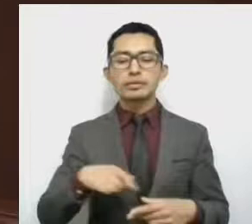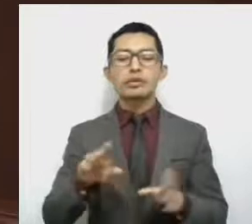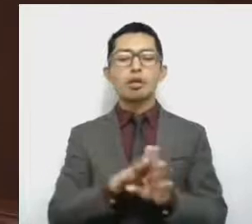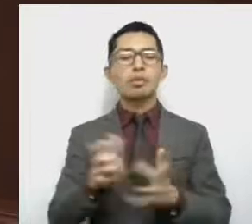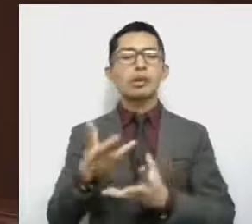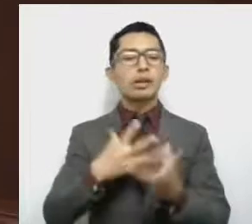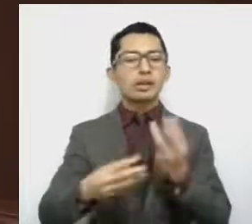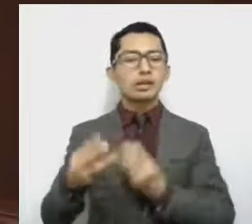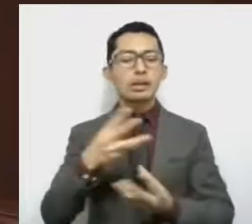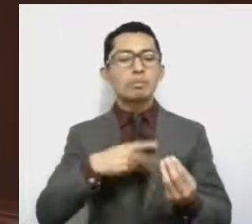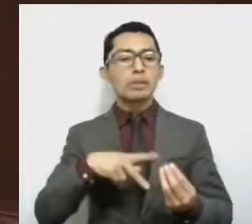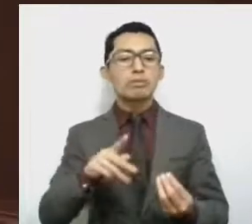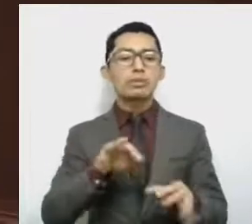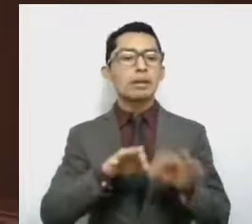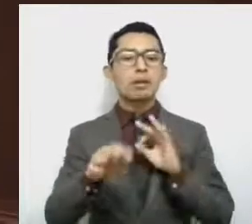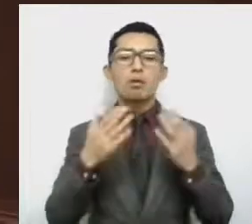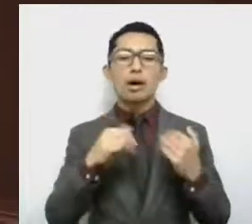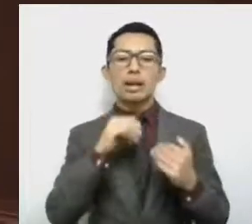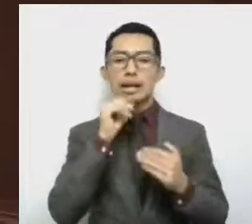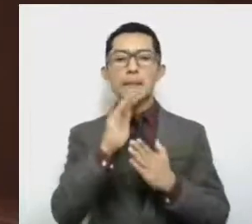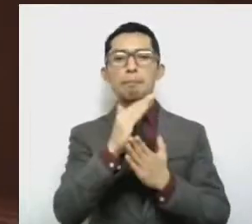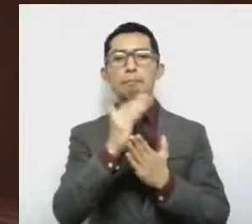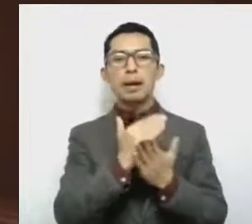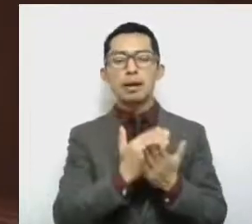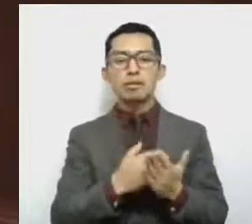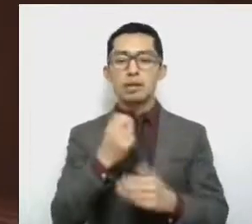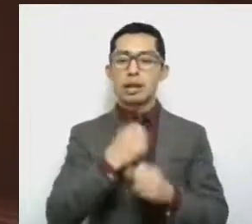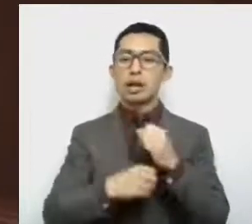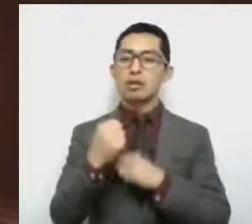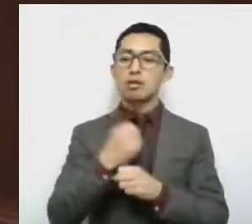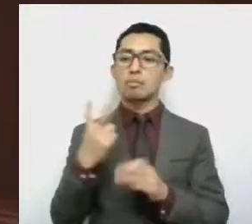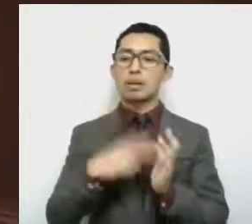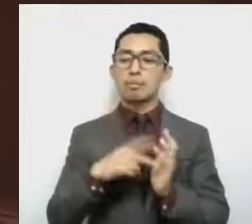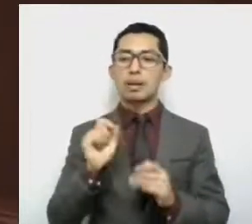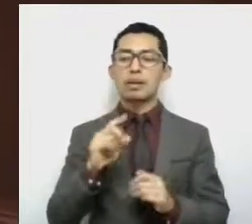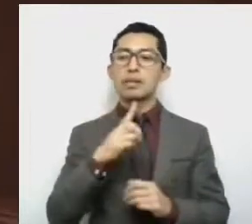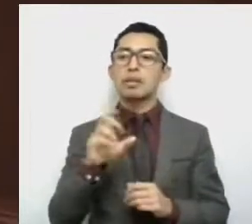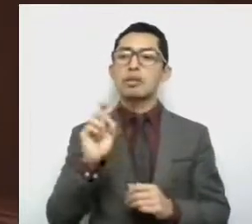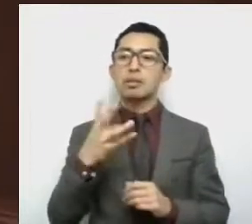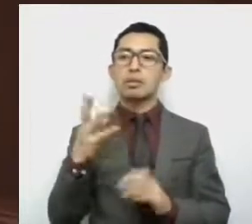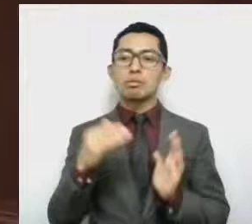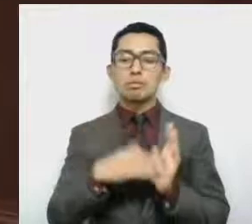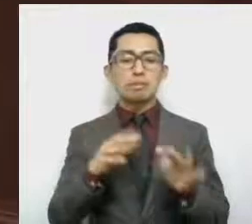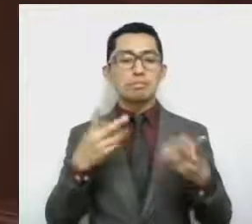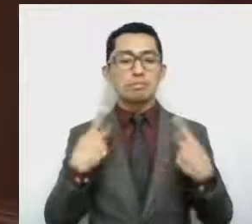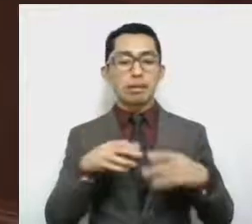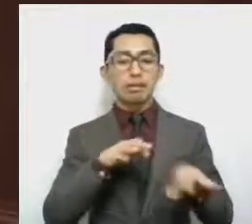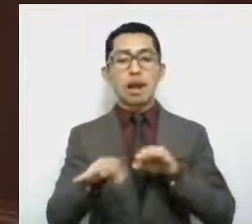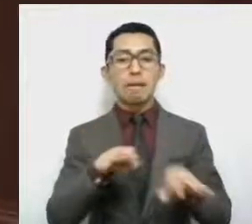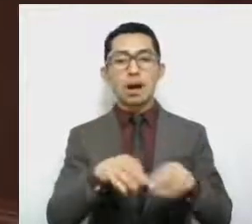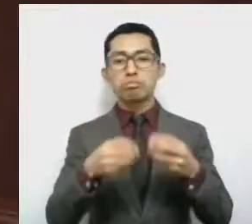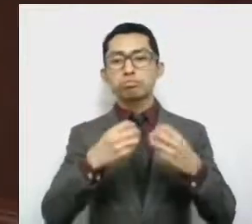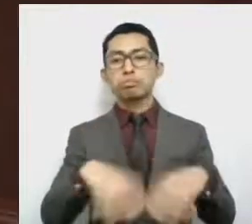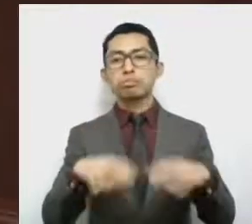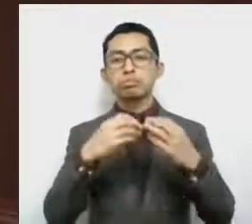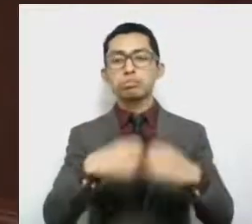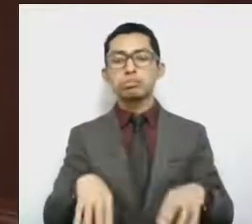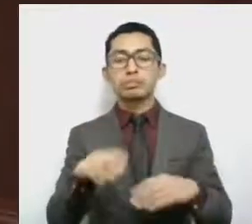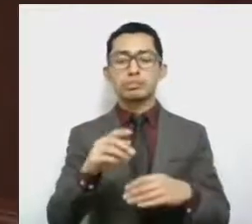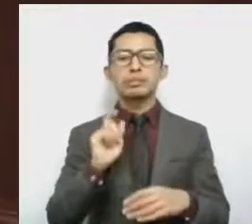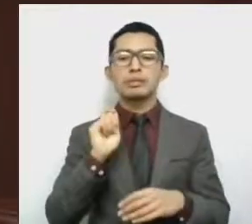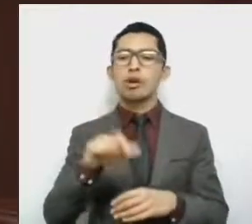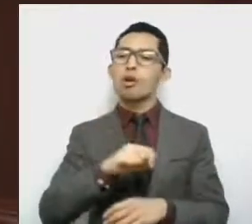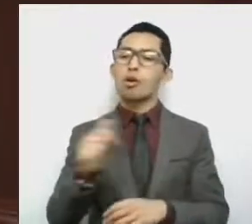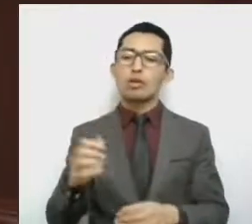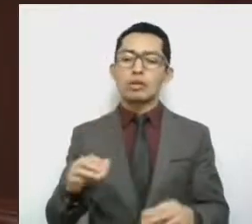empleo, pues en 2020 se perdieron 134 mil empleos y de acuerdo al Instituto Mexicano